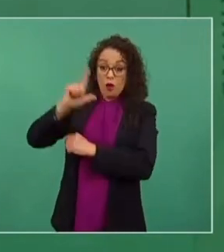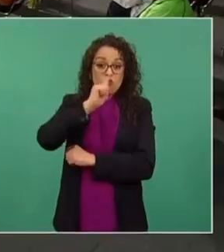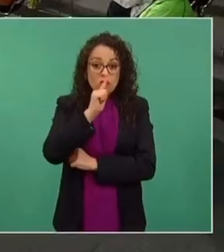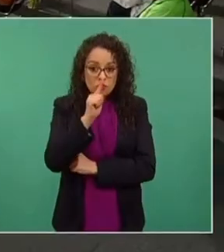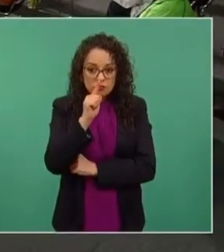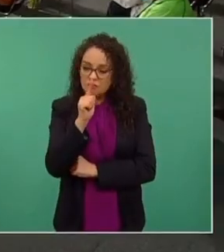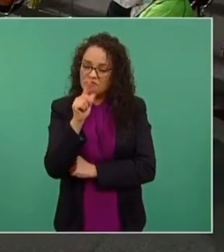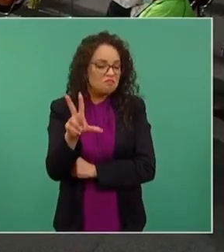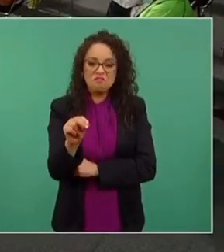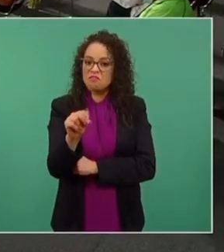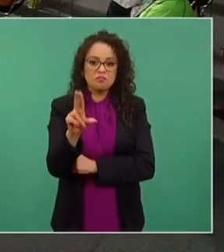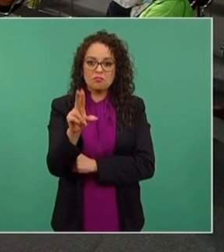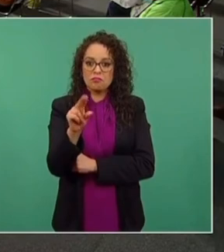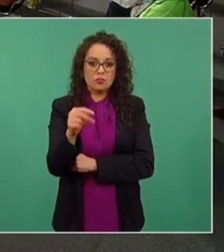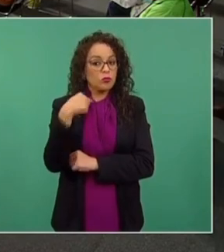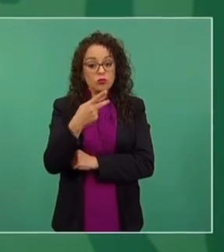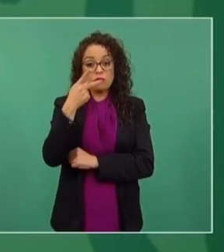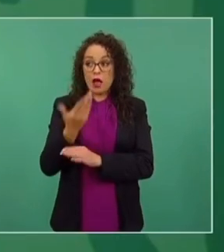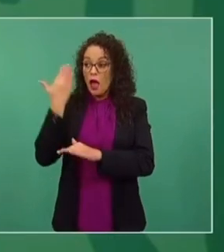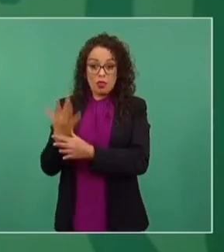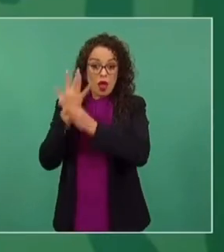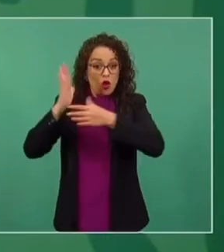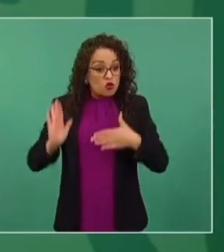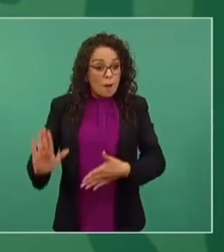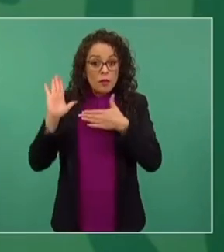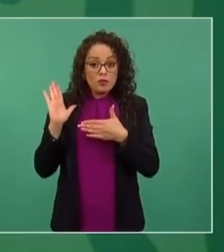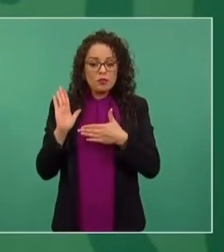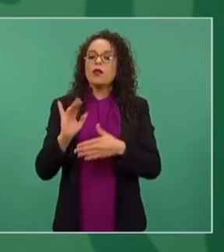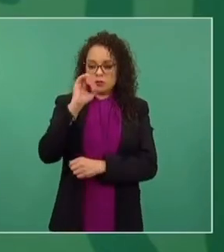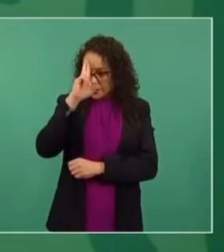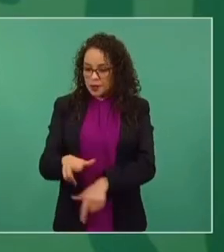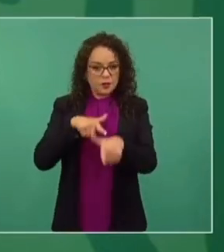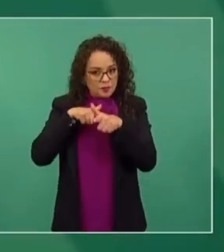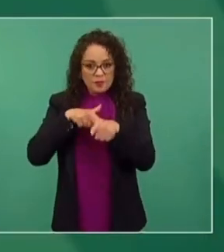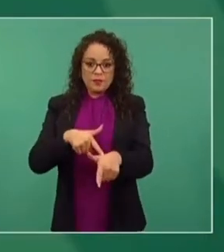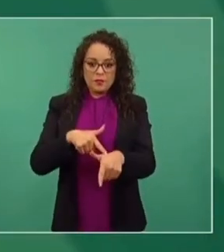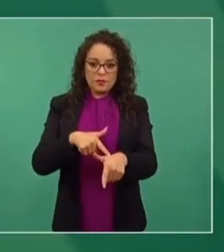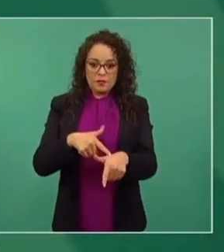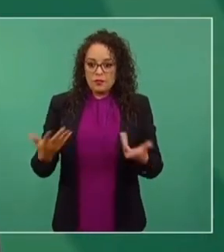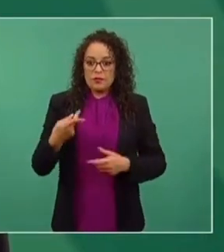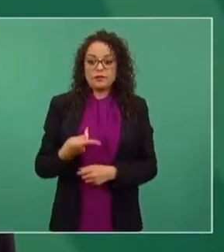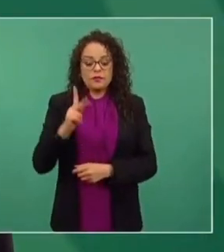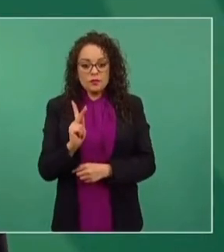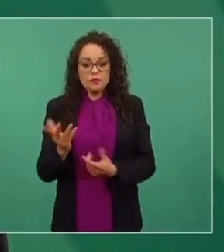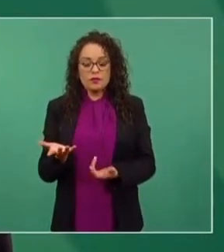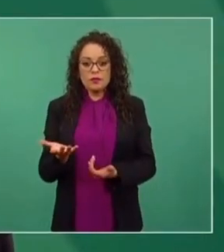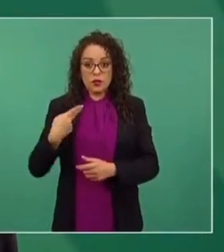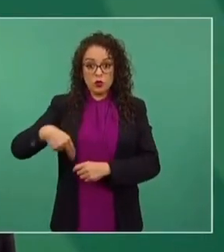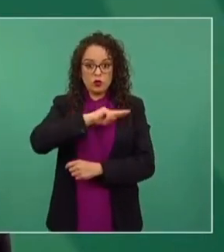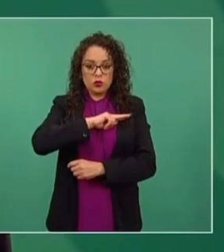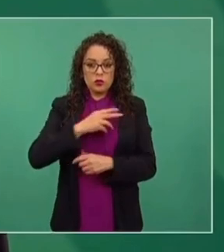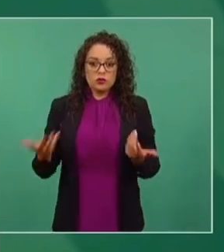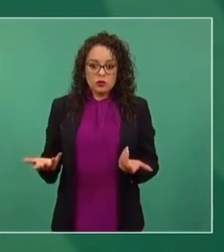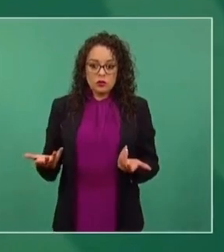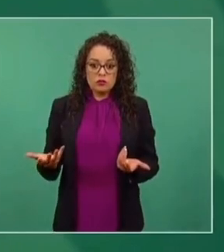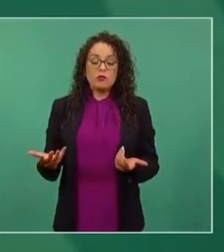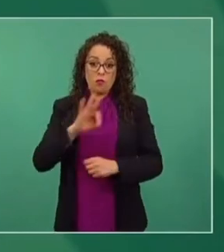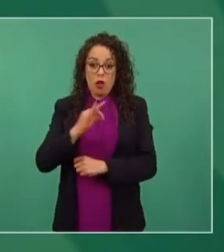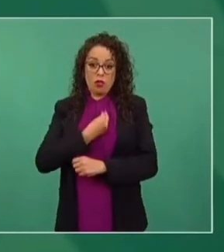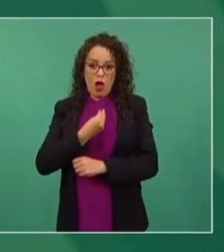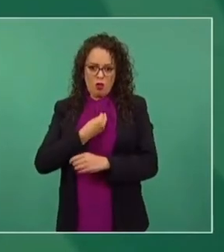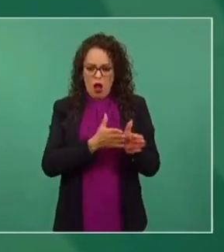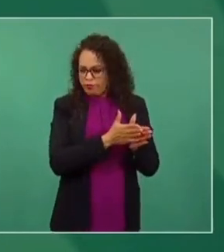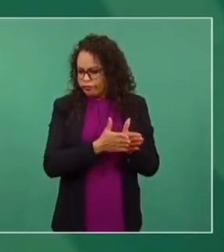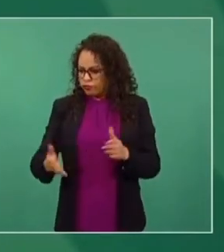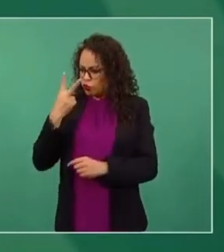eléctrica. Vamos a sostener nuestros compromisos. Sí, pero nosotros podemos paliar la situación dos, tres años